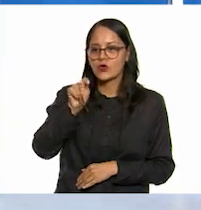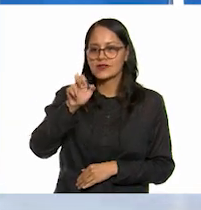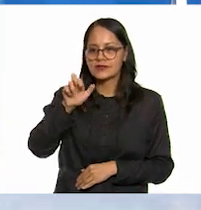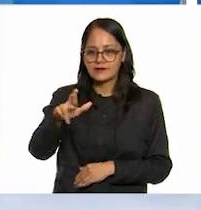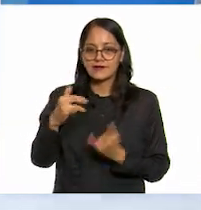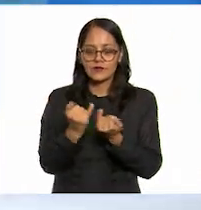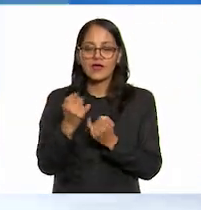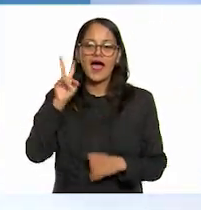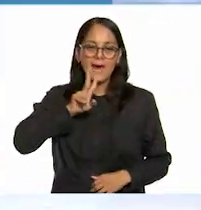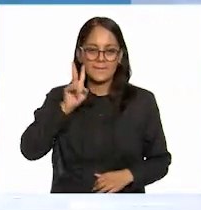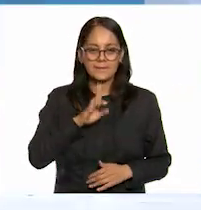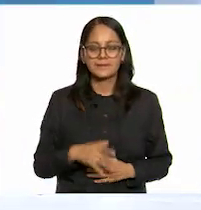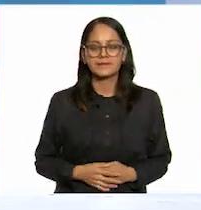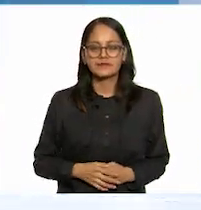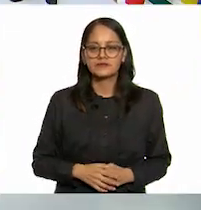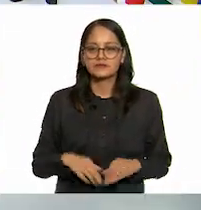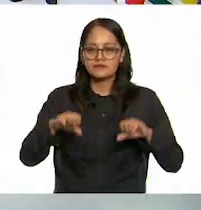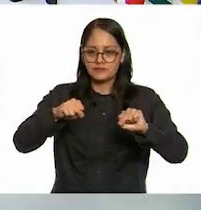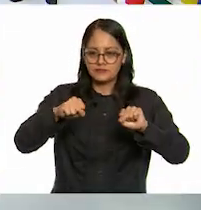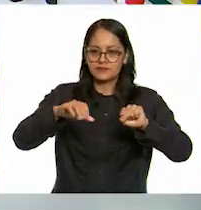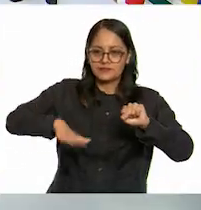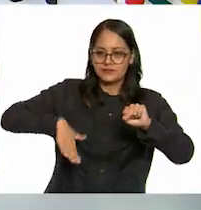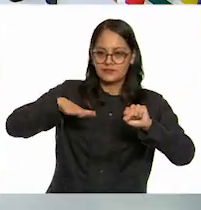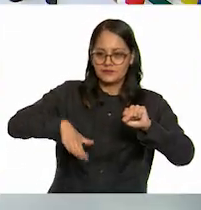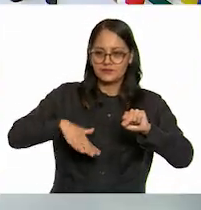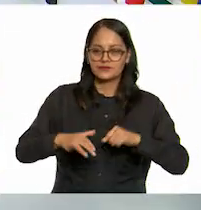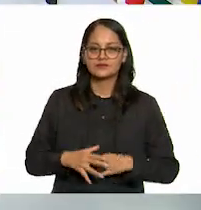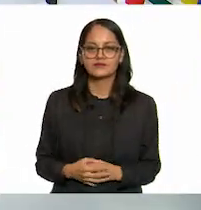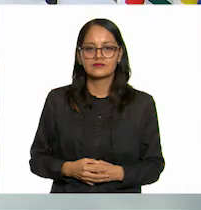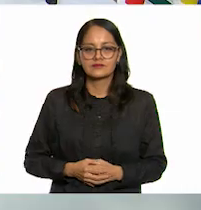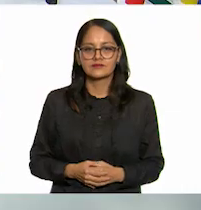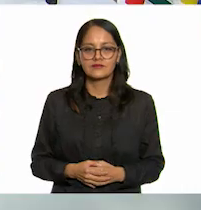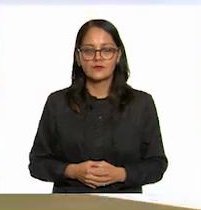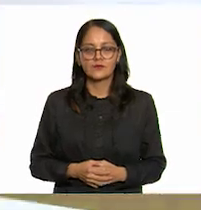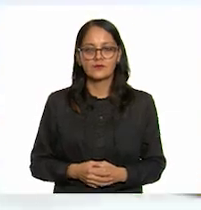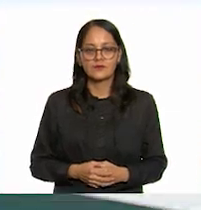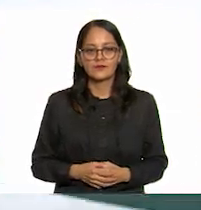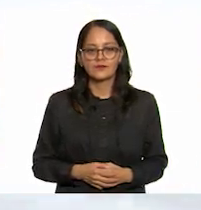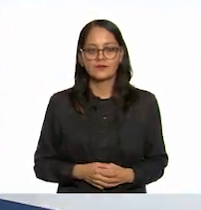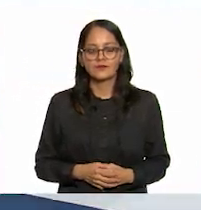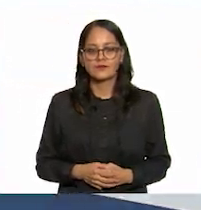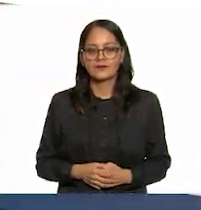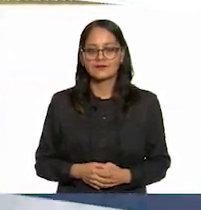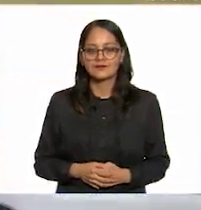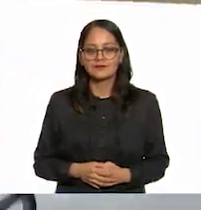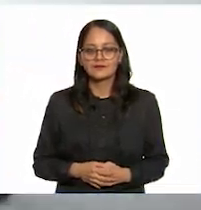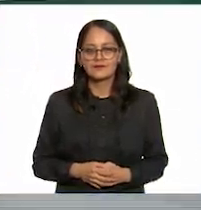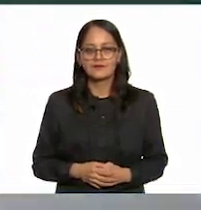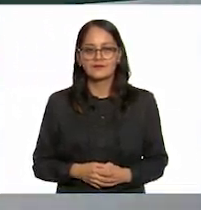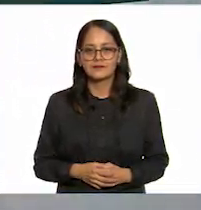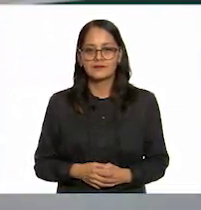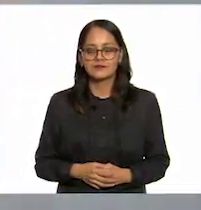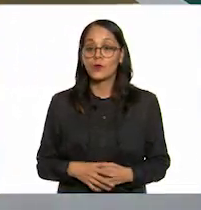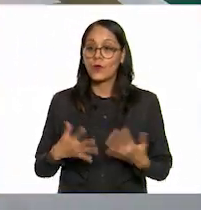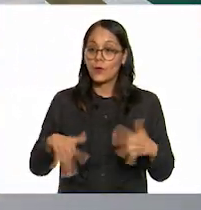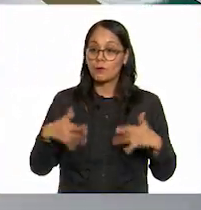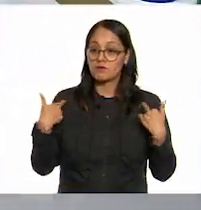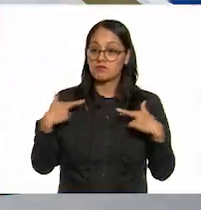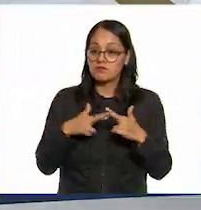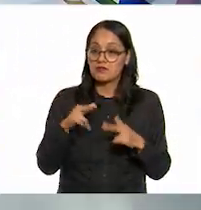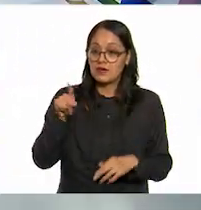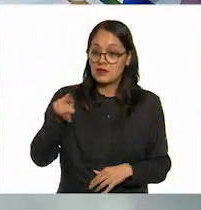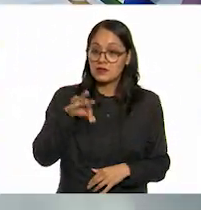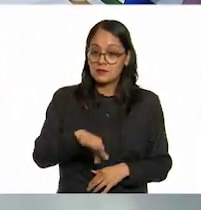vamos a ver muy bien uy maestro se siente